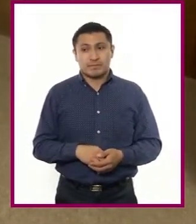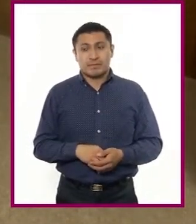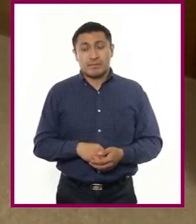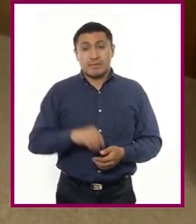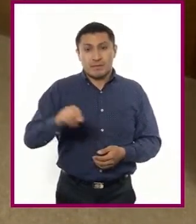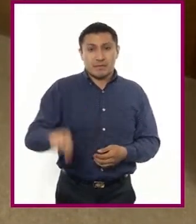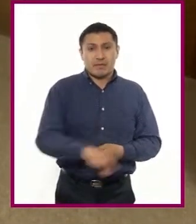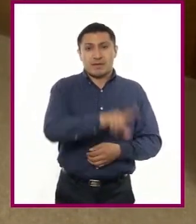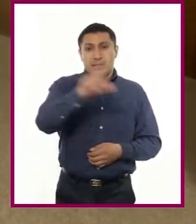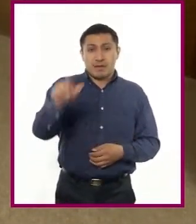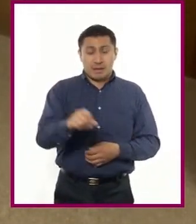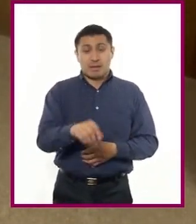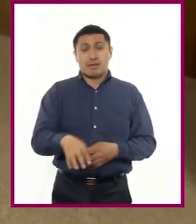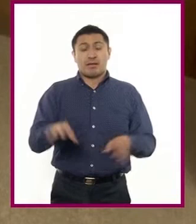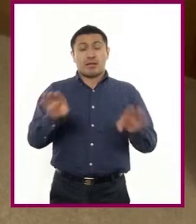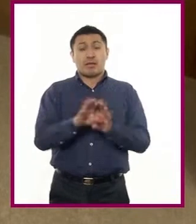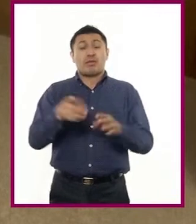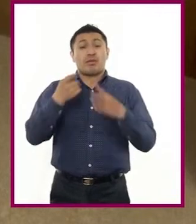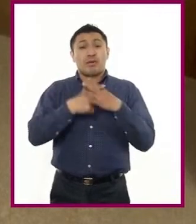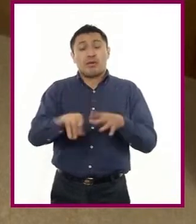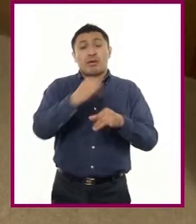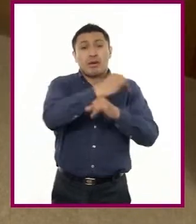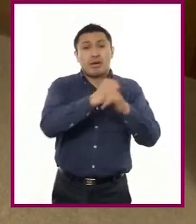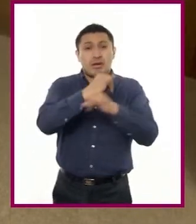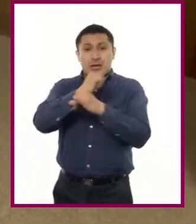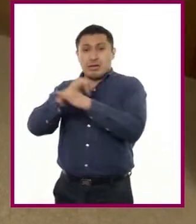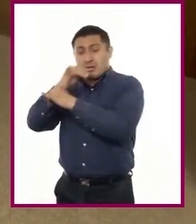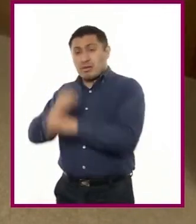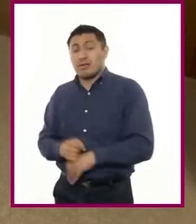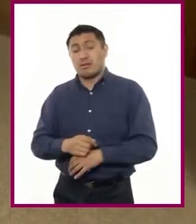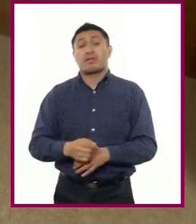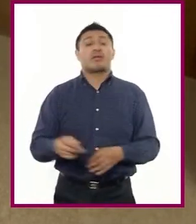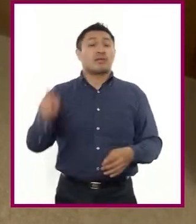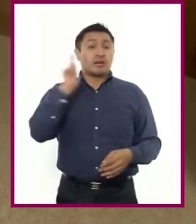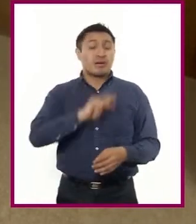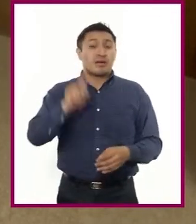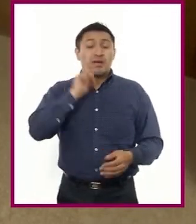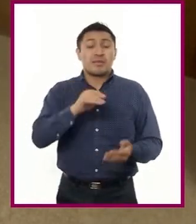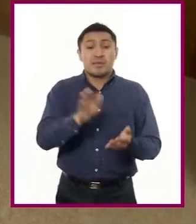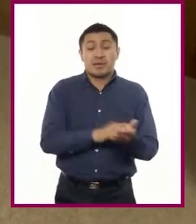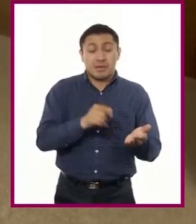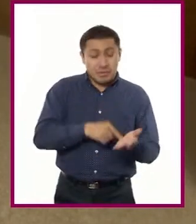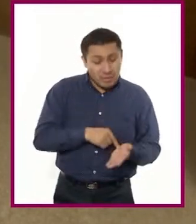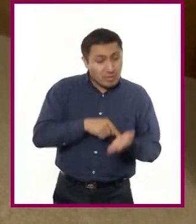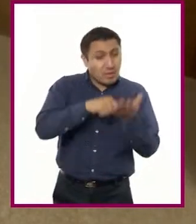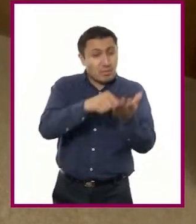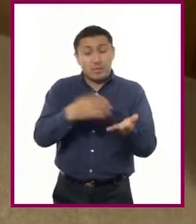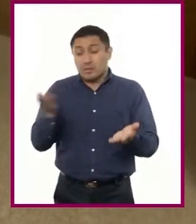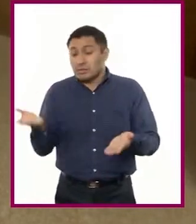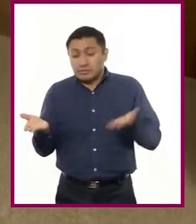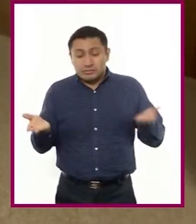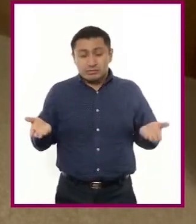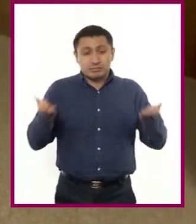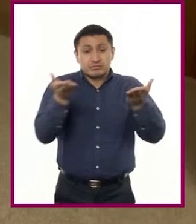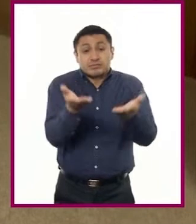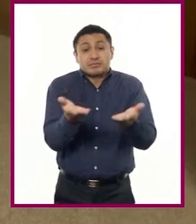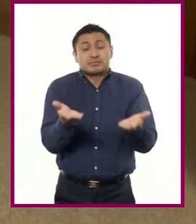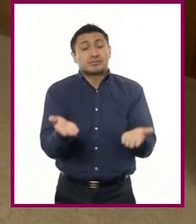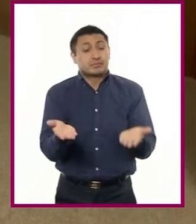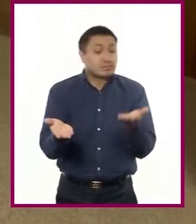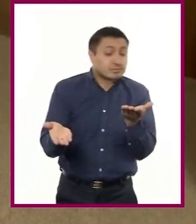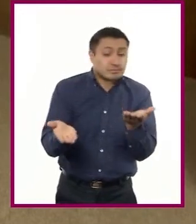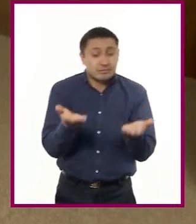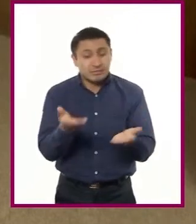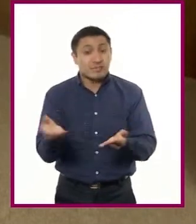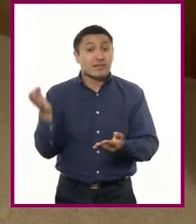Posteriormente, se inicia con la investigación. Se cotejan las pruebas que ambas partes presentan. Y si es necesario, se le cita para